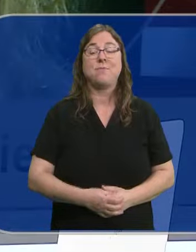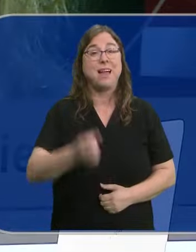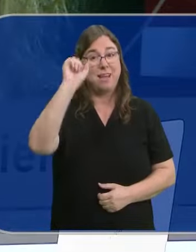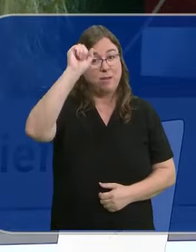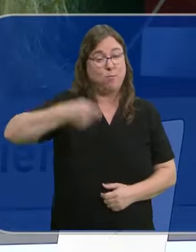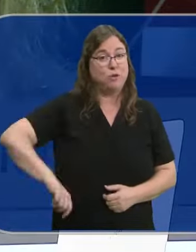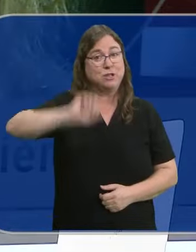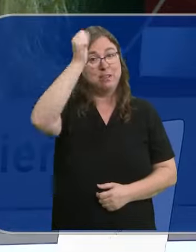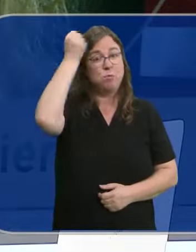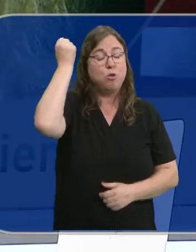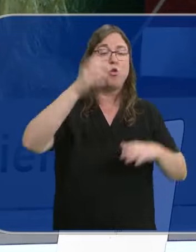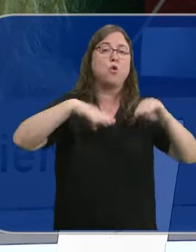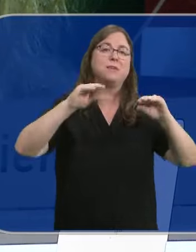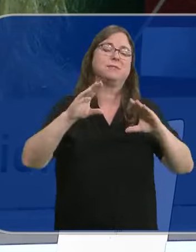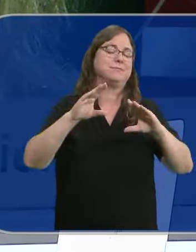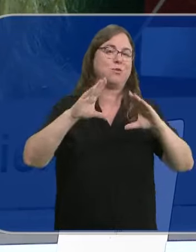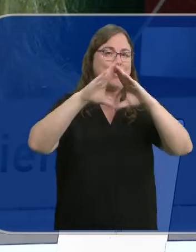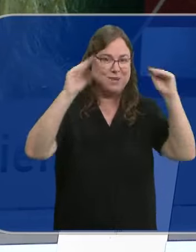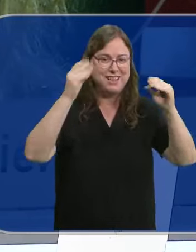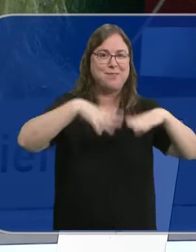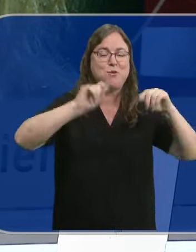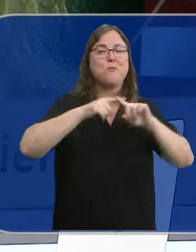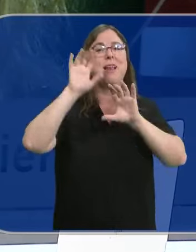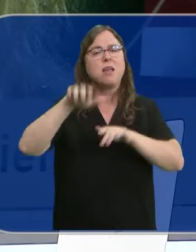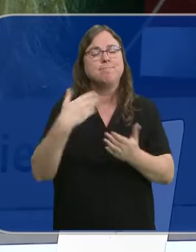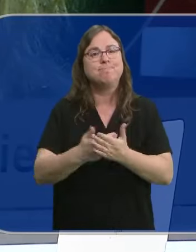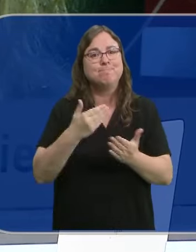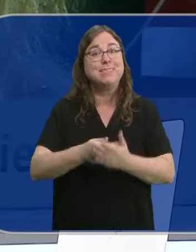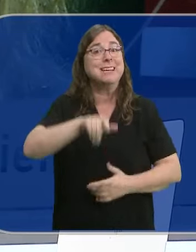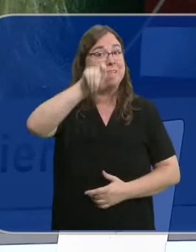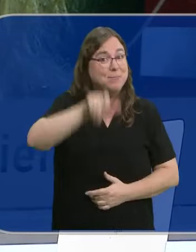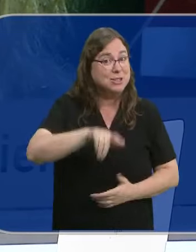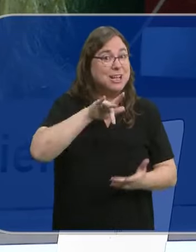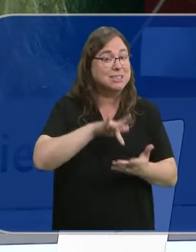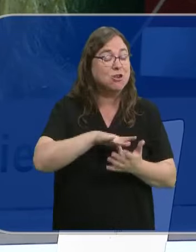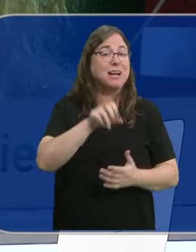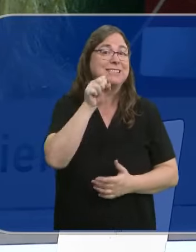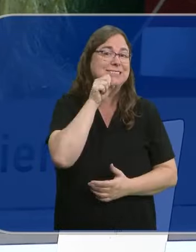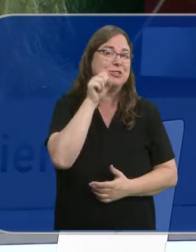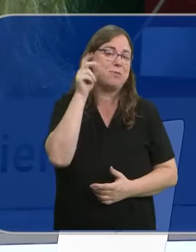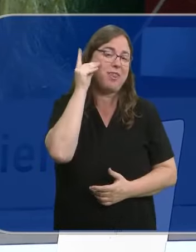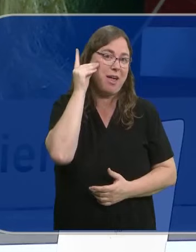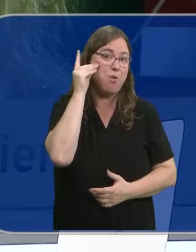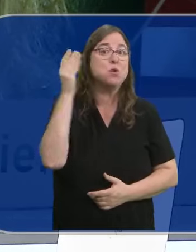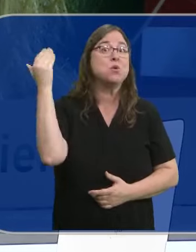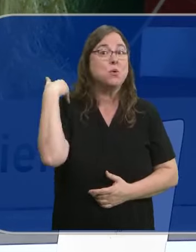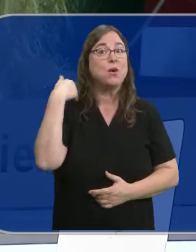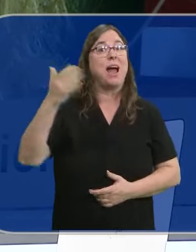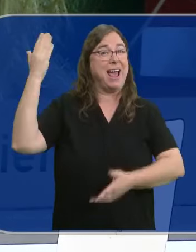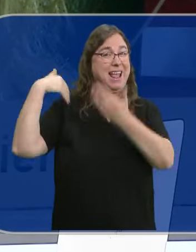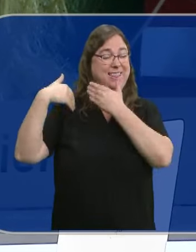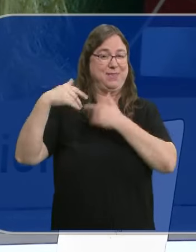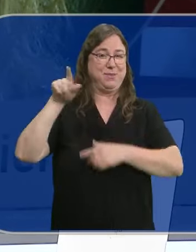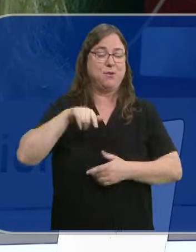Antropólogos de las universidades de Burgos y de León han demostrado por primera vez la presencia de individuos con síndrome de Down en una especie distinta a la nuestra.